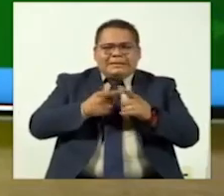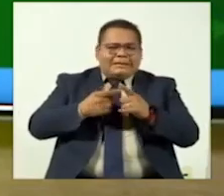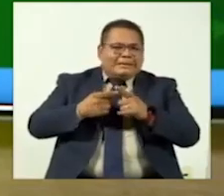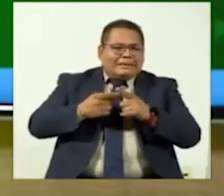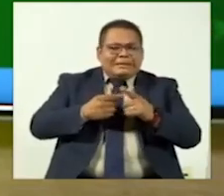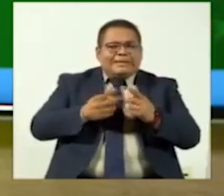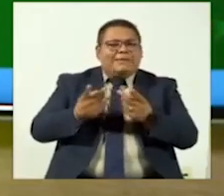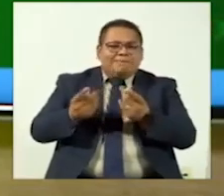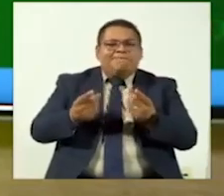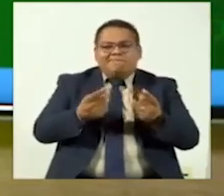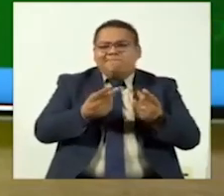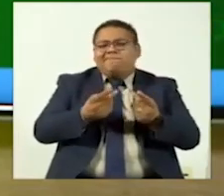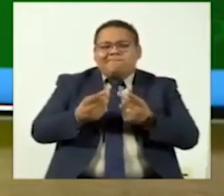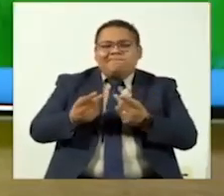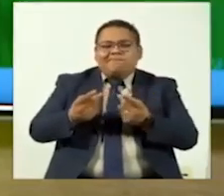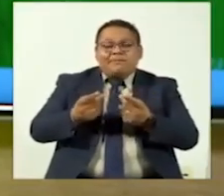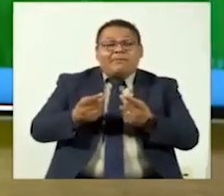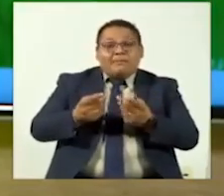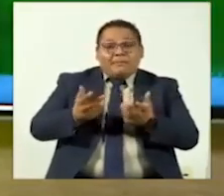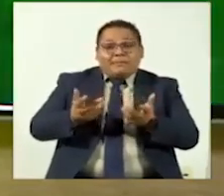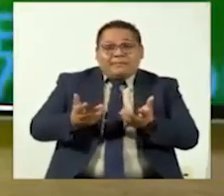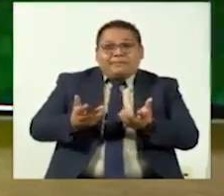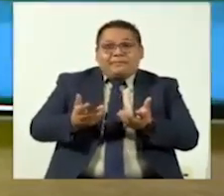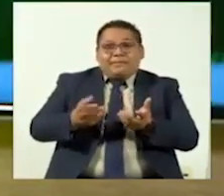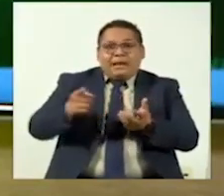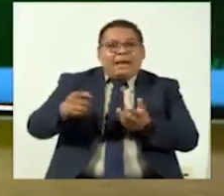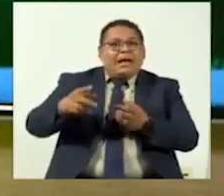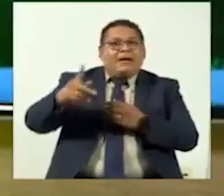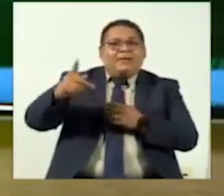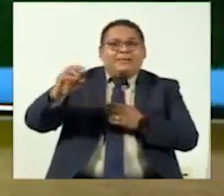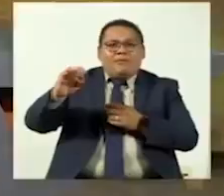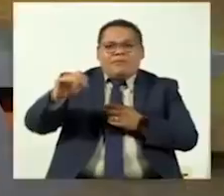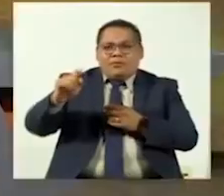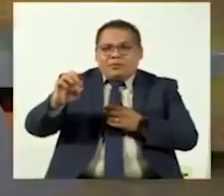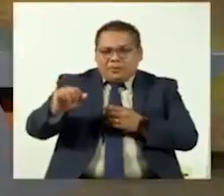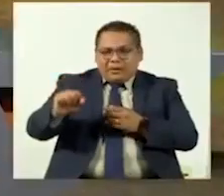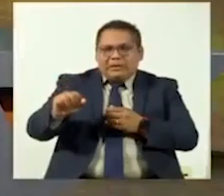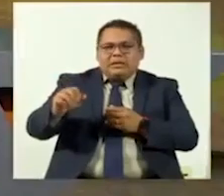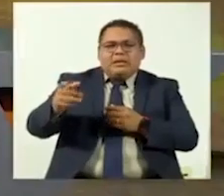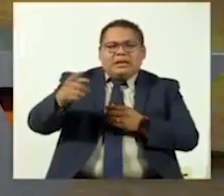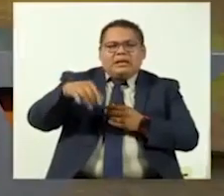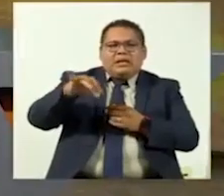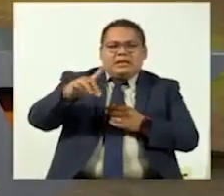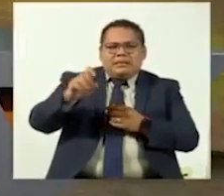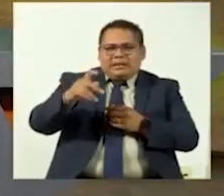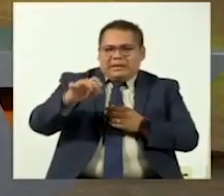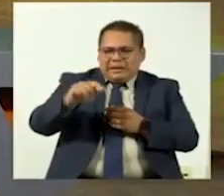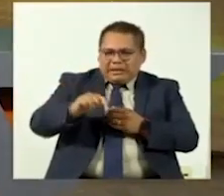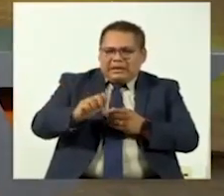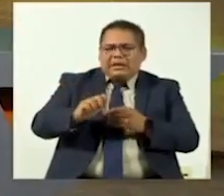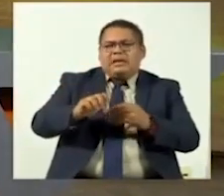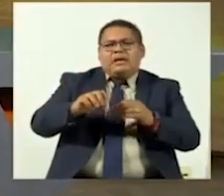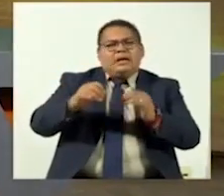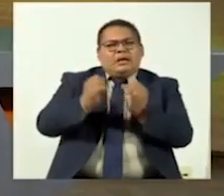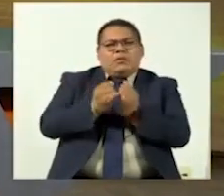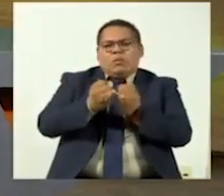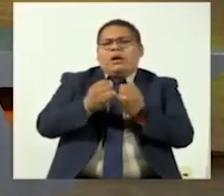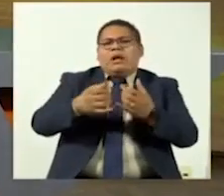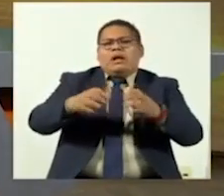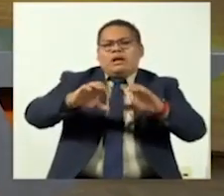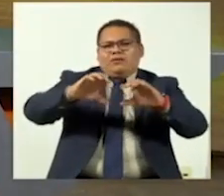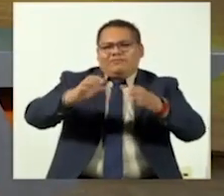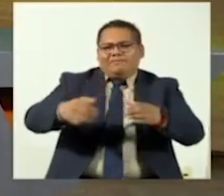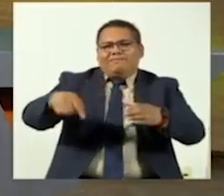trabajamos, pues, como lo comentaba, con promotoras independientes, con bookers y con la misma comunidad que se